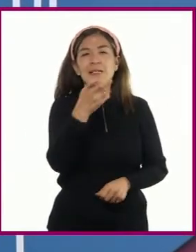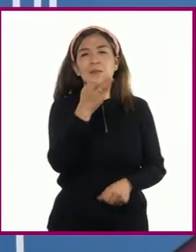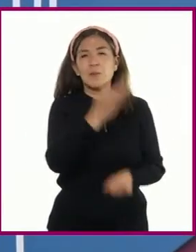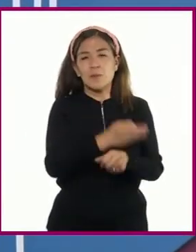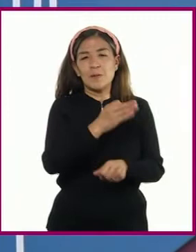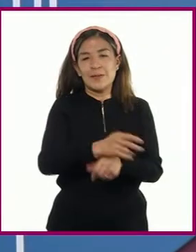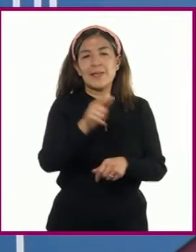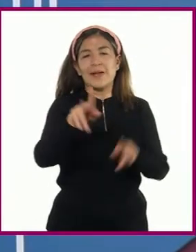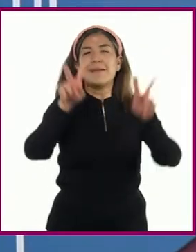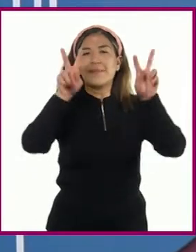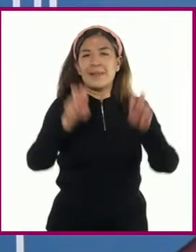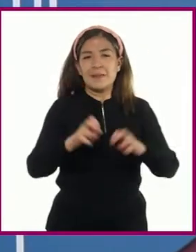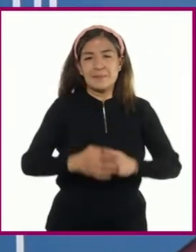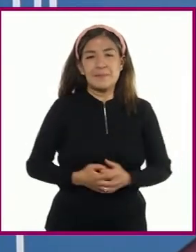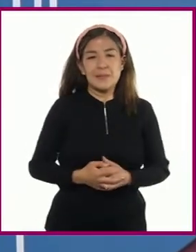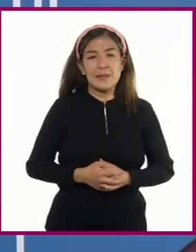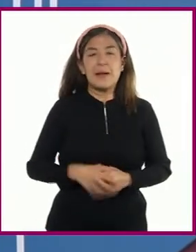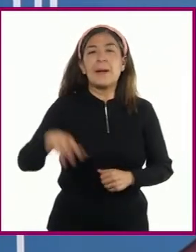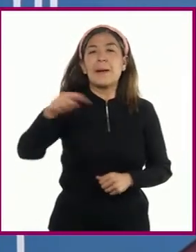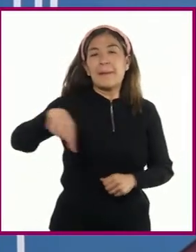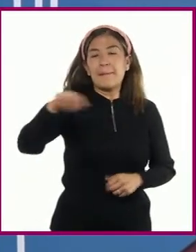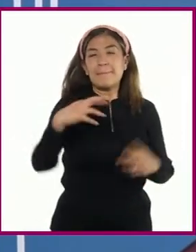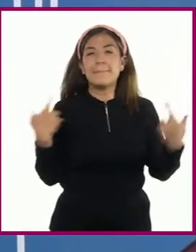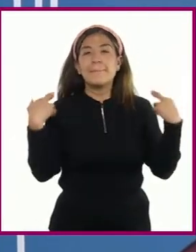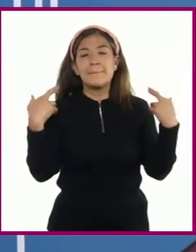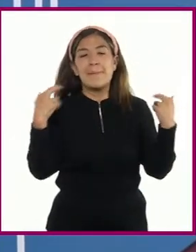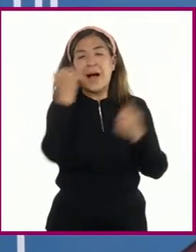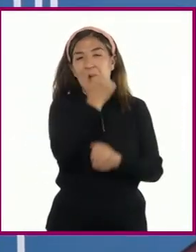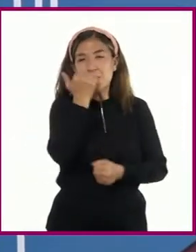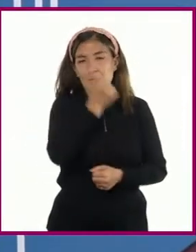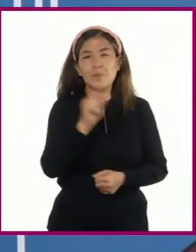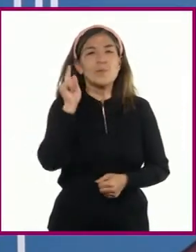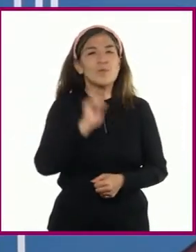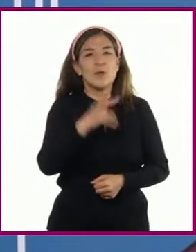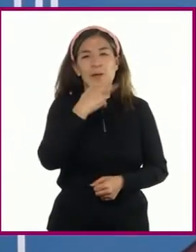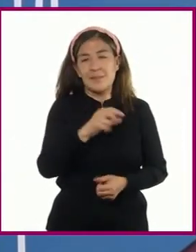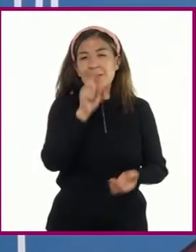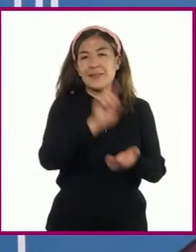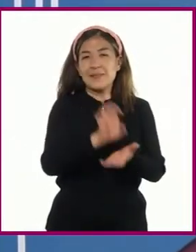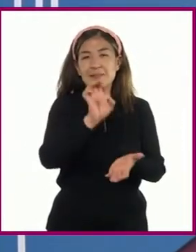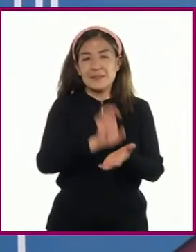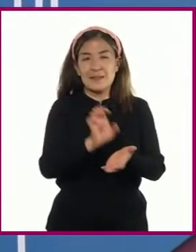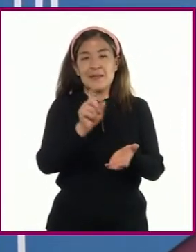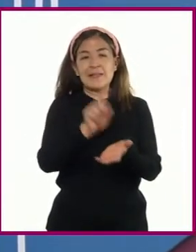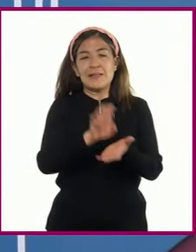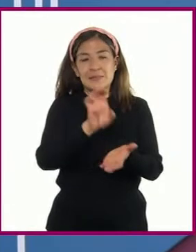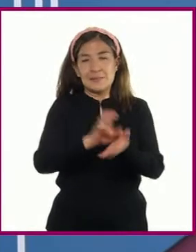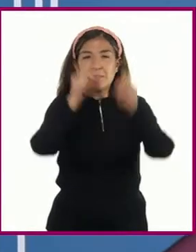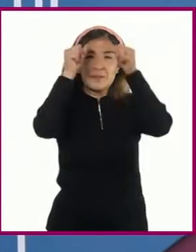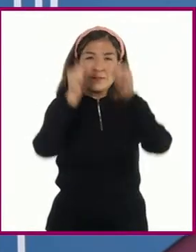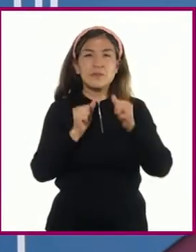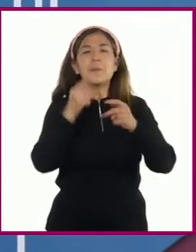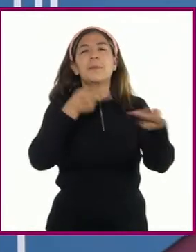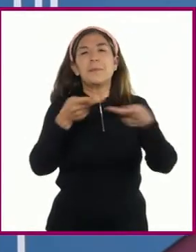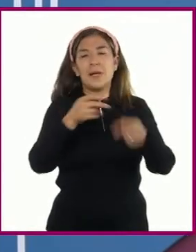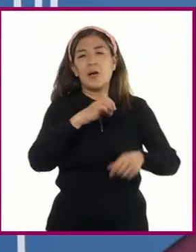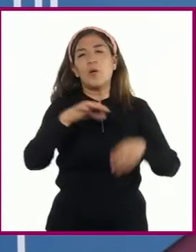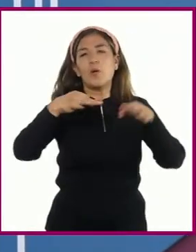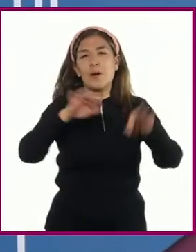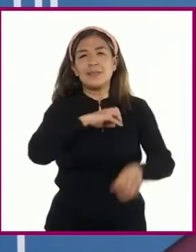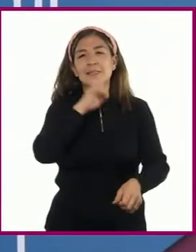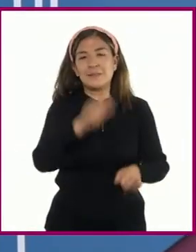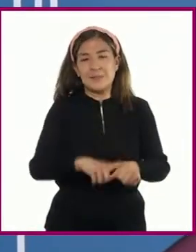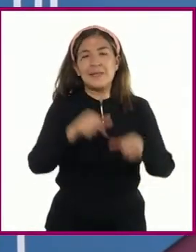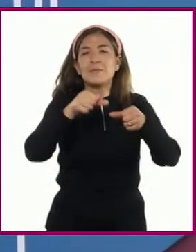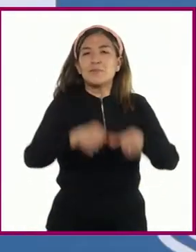partir del tema. Las alumnas y alumnos que tienen discapacidad visual, preparen sus hojas leyer, su punzón